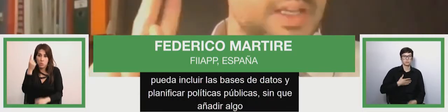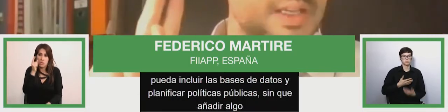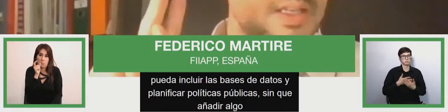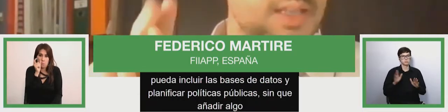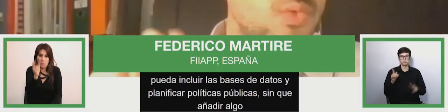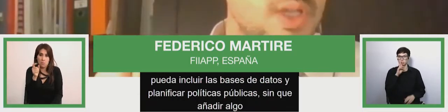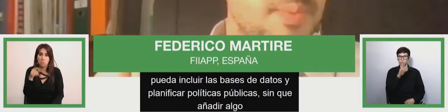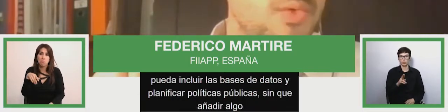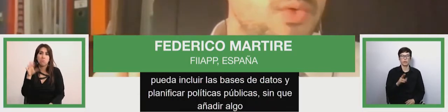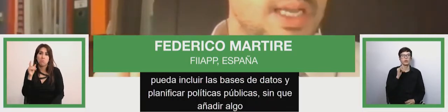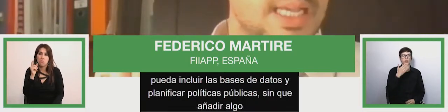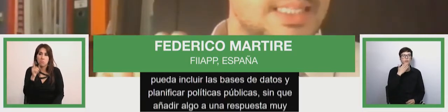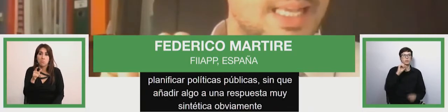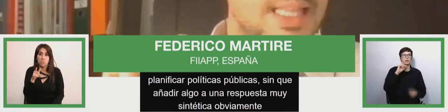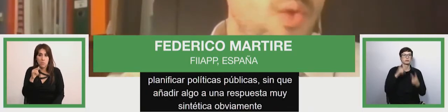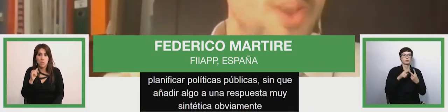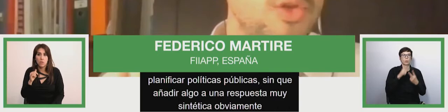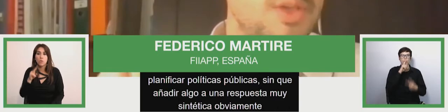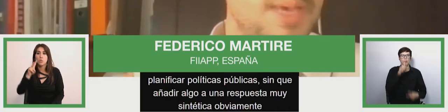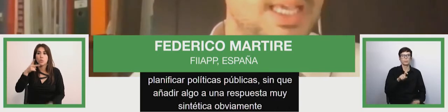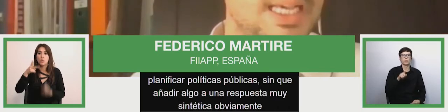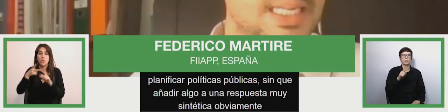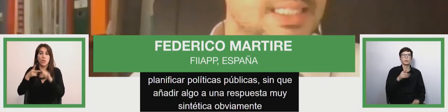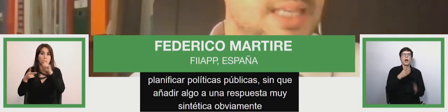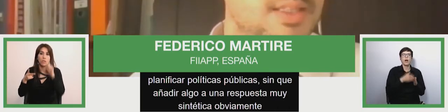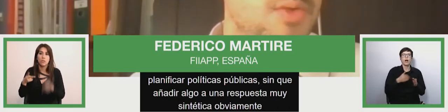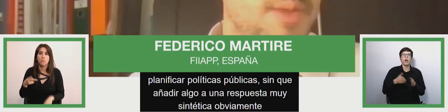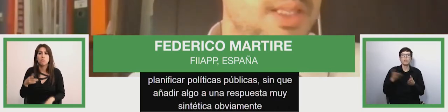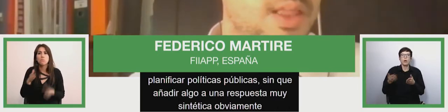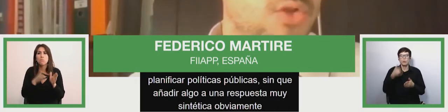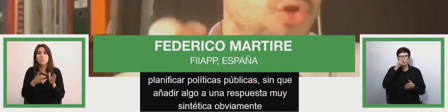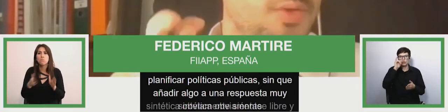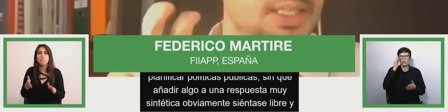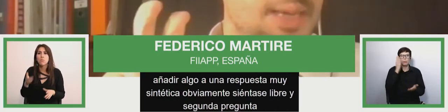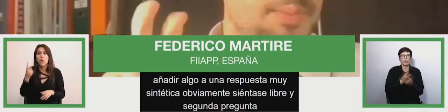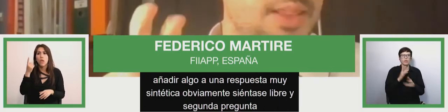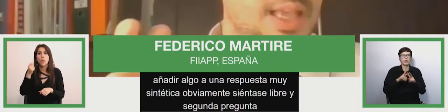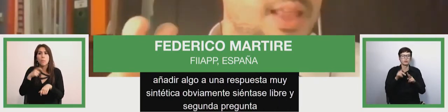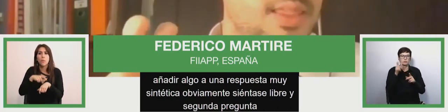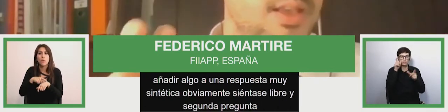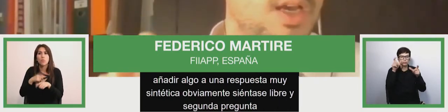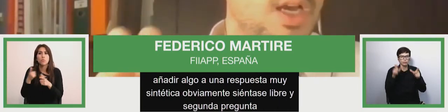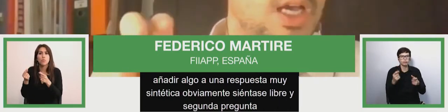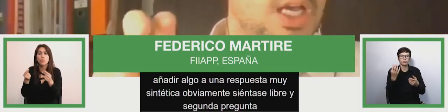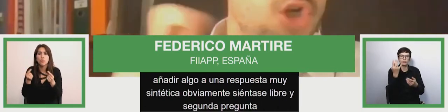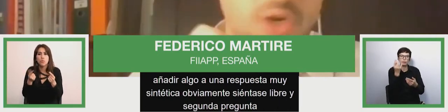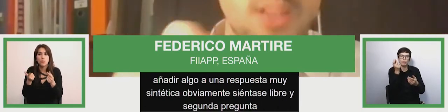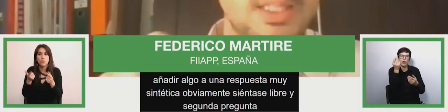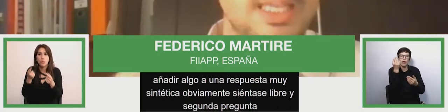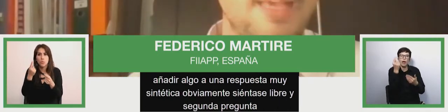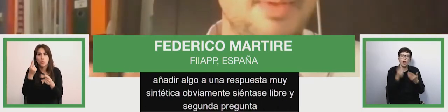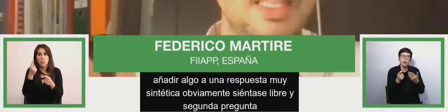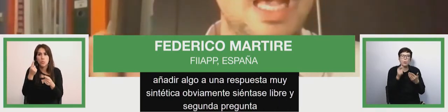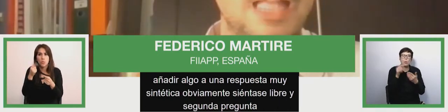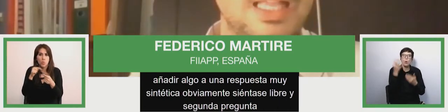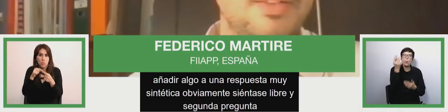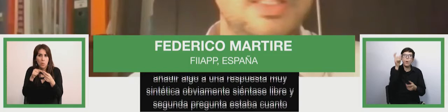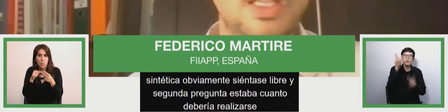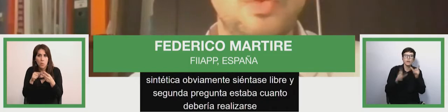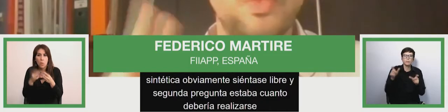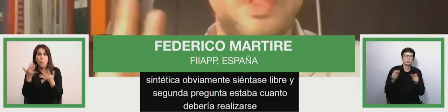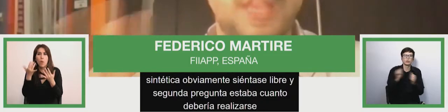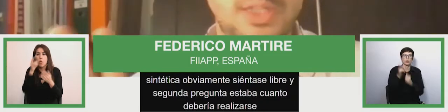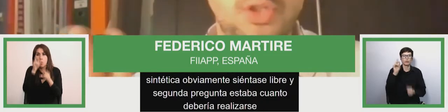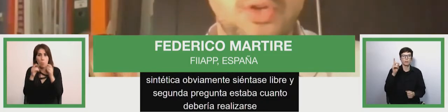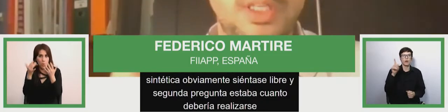y segunda pregunta es cada cuánto debería realizarse una medición sobre discapacidad no necesariamente a través